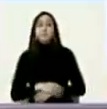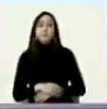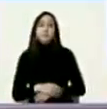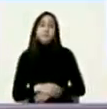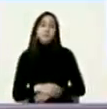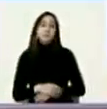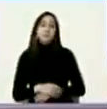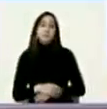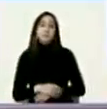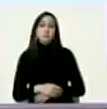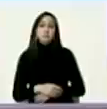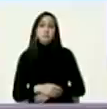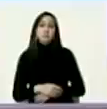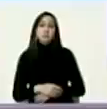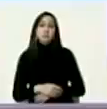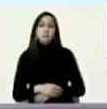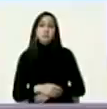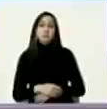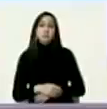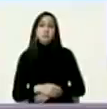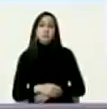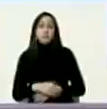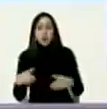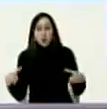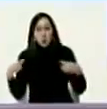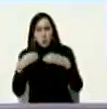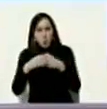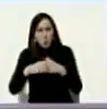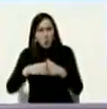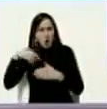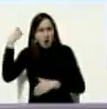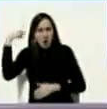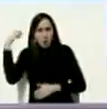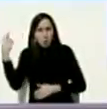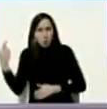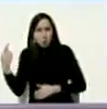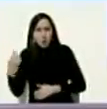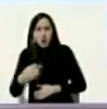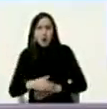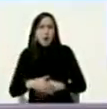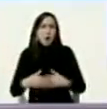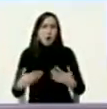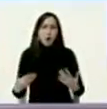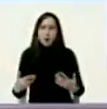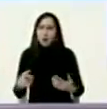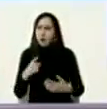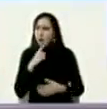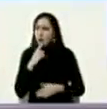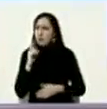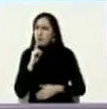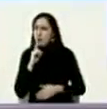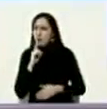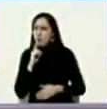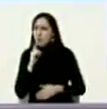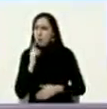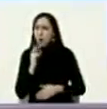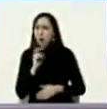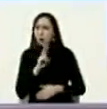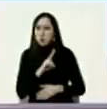cuando estaban ellos con su locura de ¿cómo es que llamaban ellos? 2RP